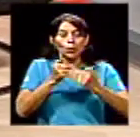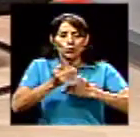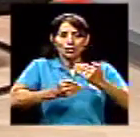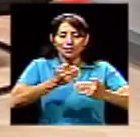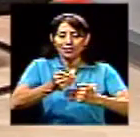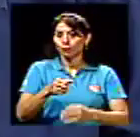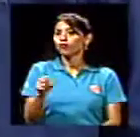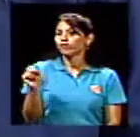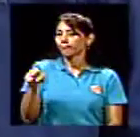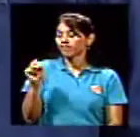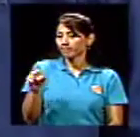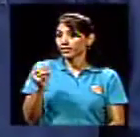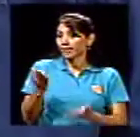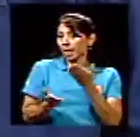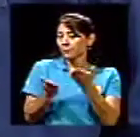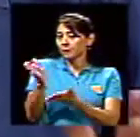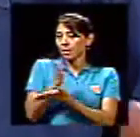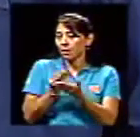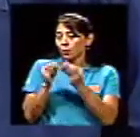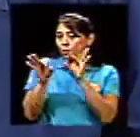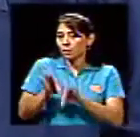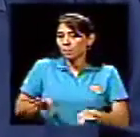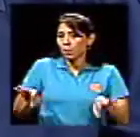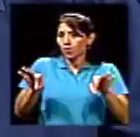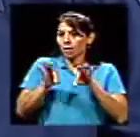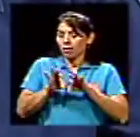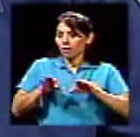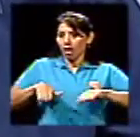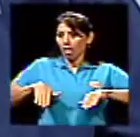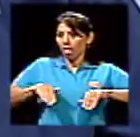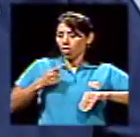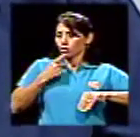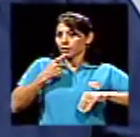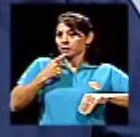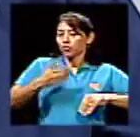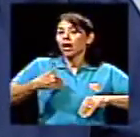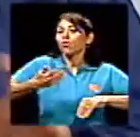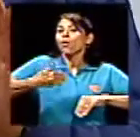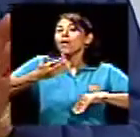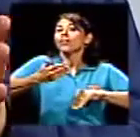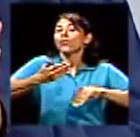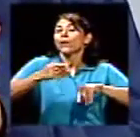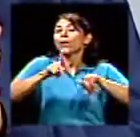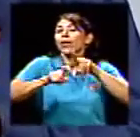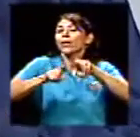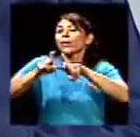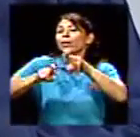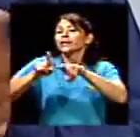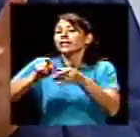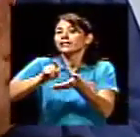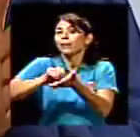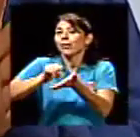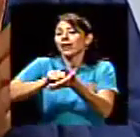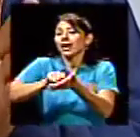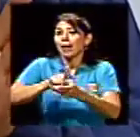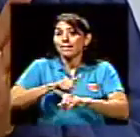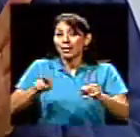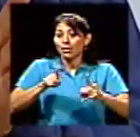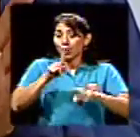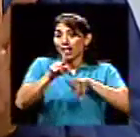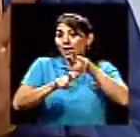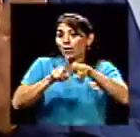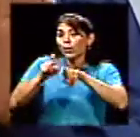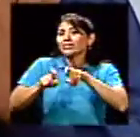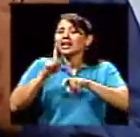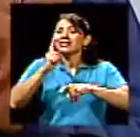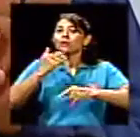cosa importante que no se menciona cuando se hacen publicaciones de las encuestas. O toda encuesta es un proceso. Entonces, todo el mundo se